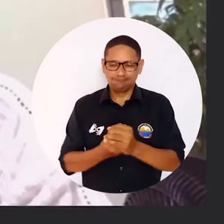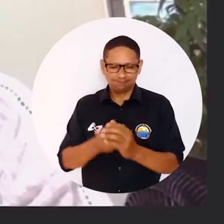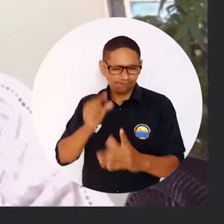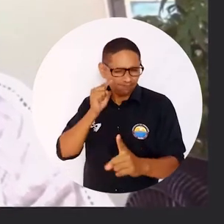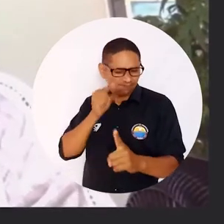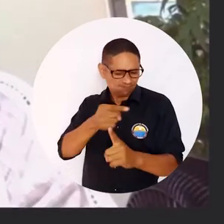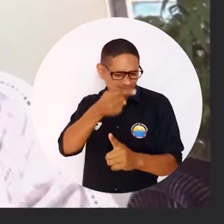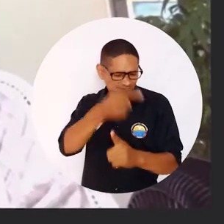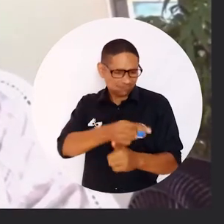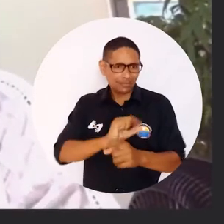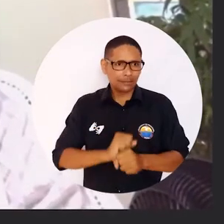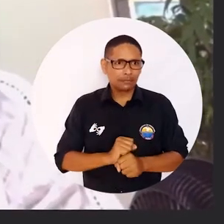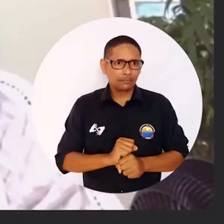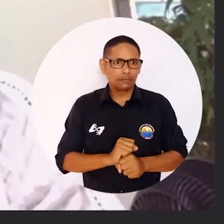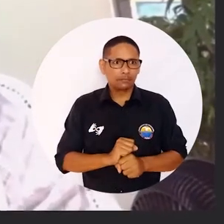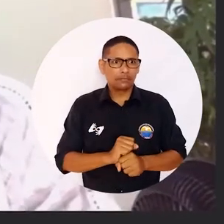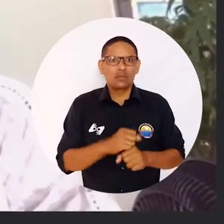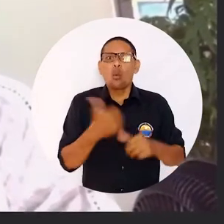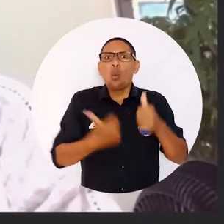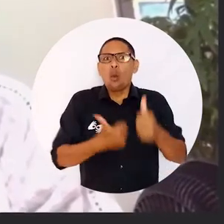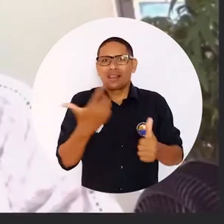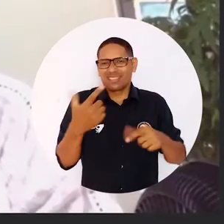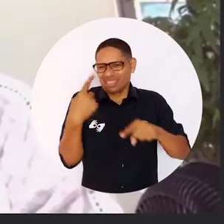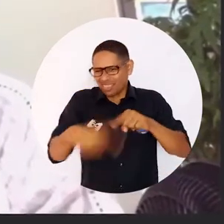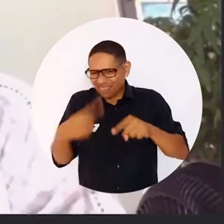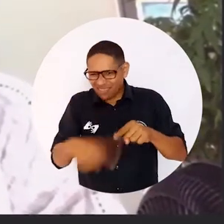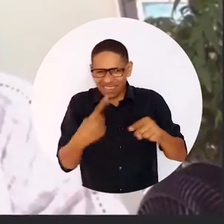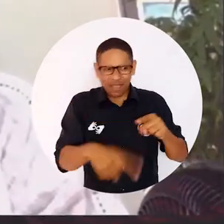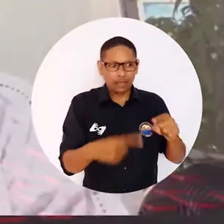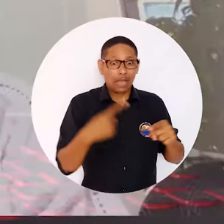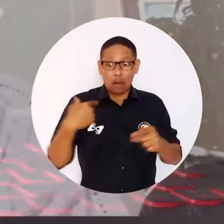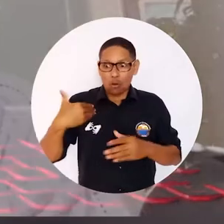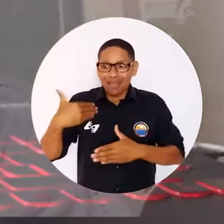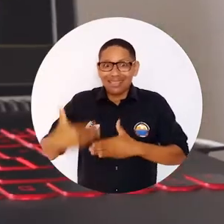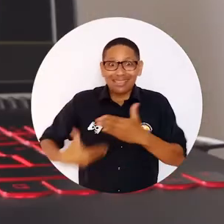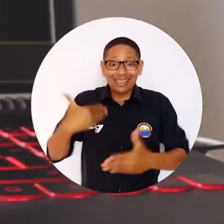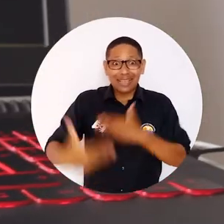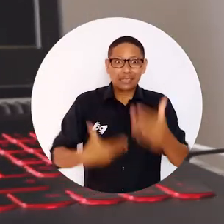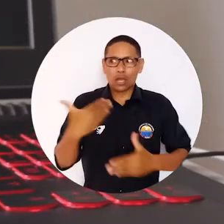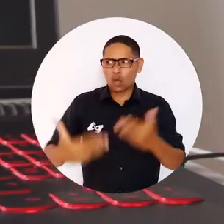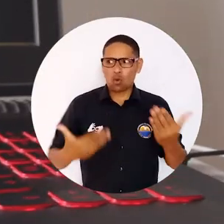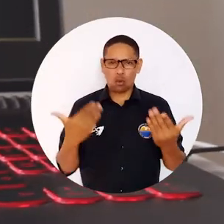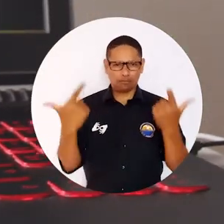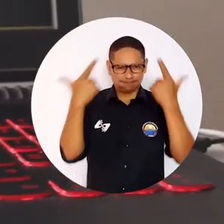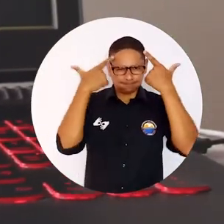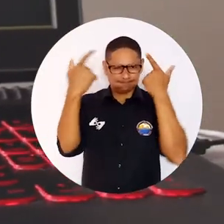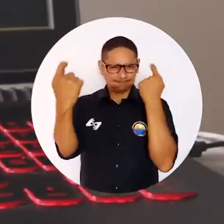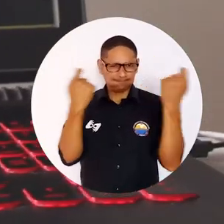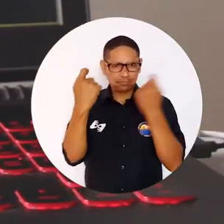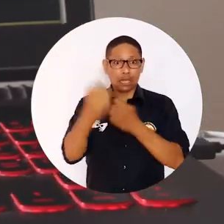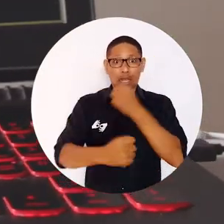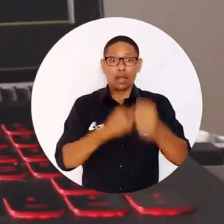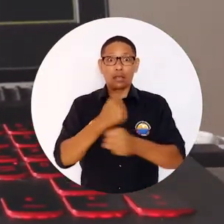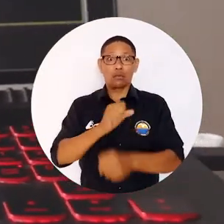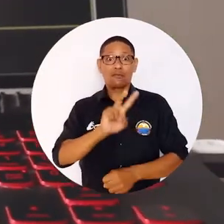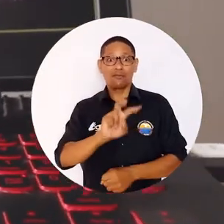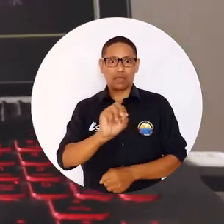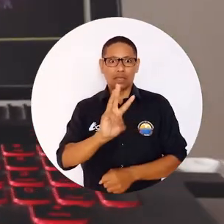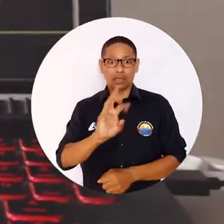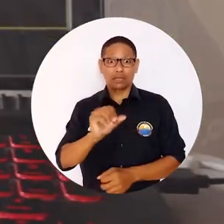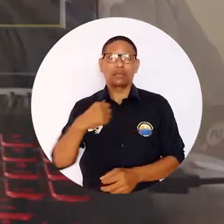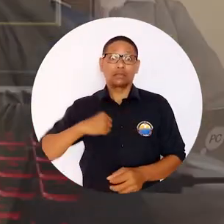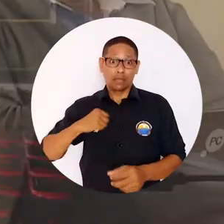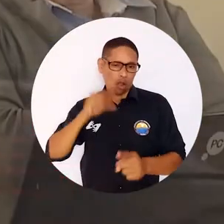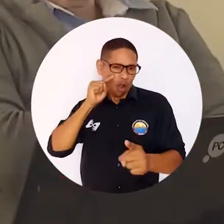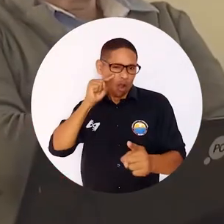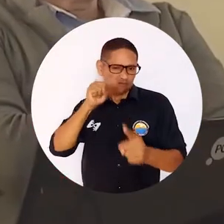inclusión. Dentro de ellas está la Agenda del Desarrollo Sostenible para el 2030, la cual tiene un objetivo muy